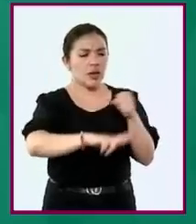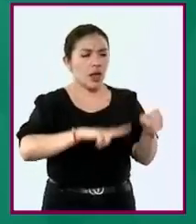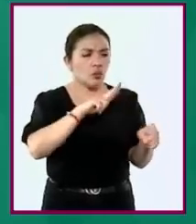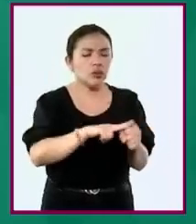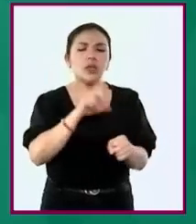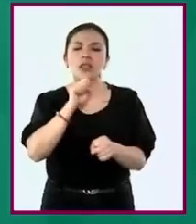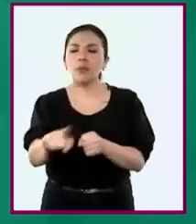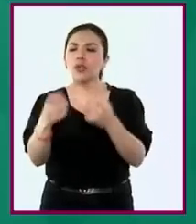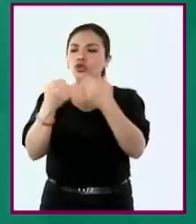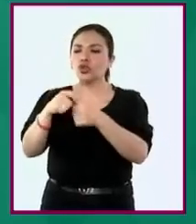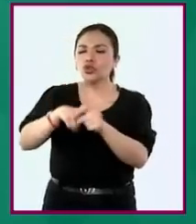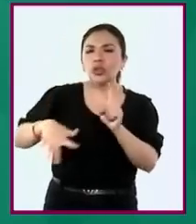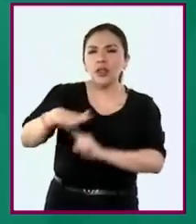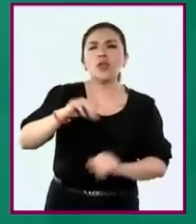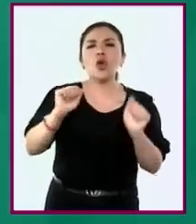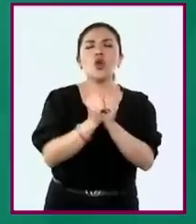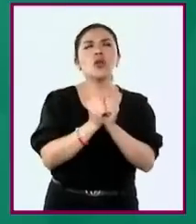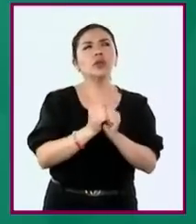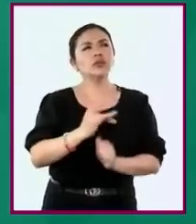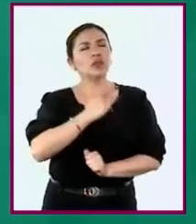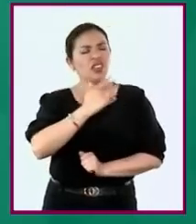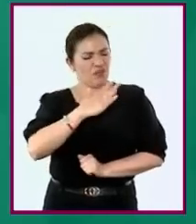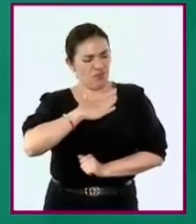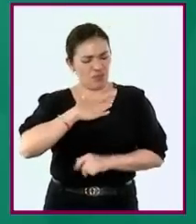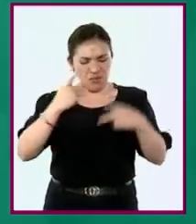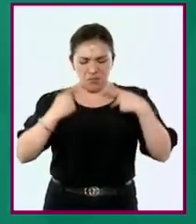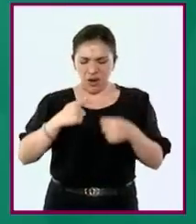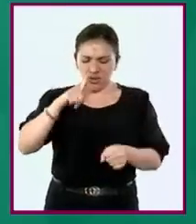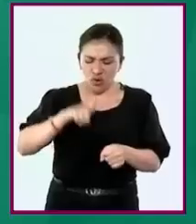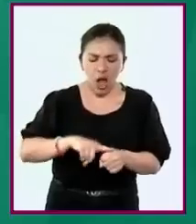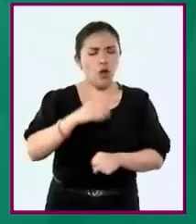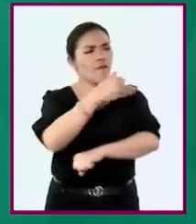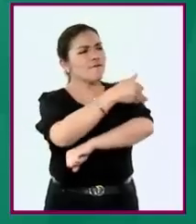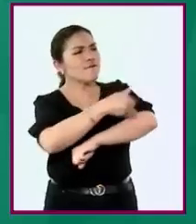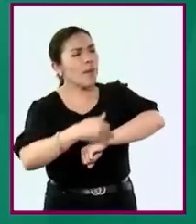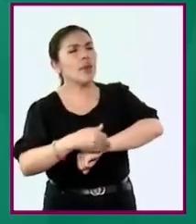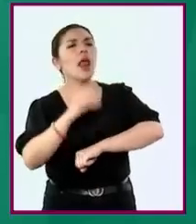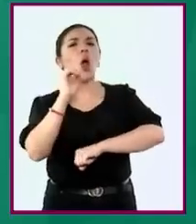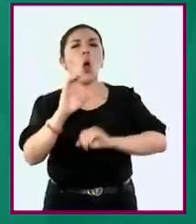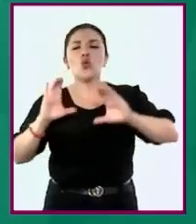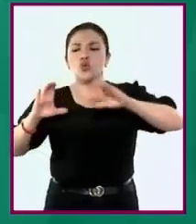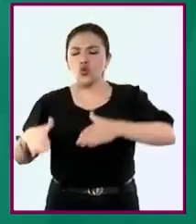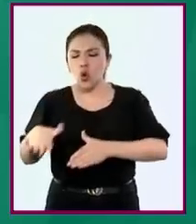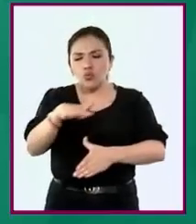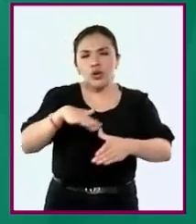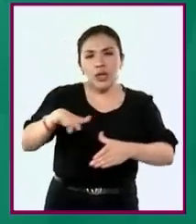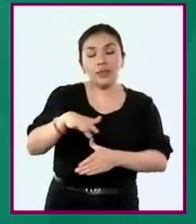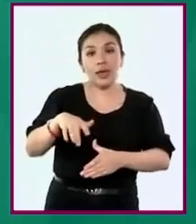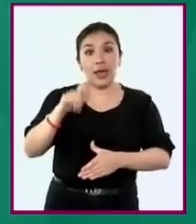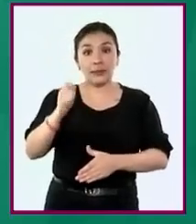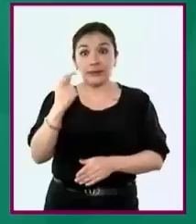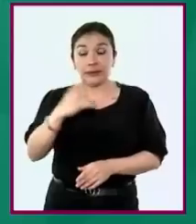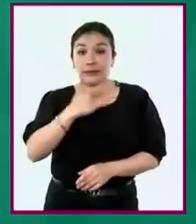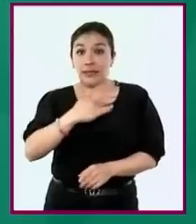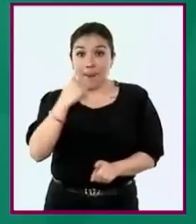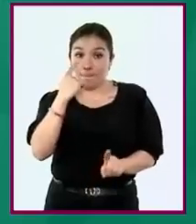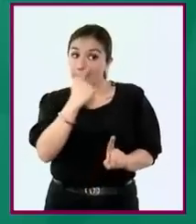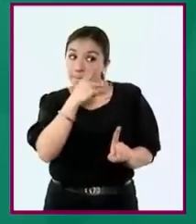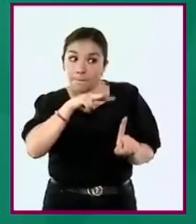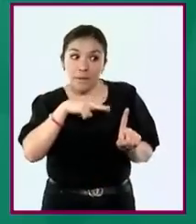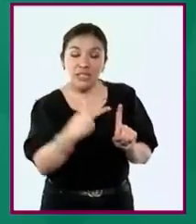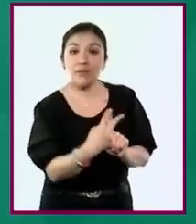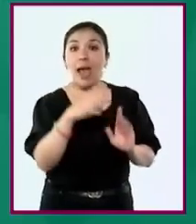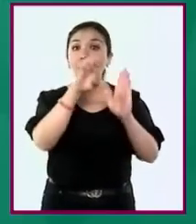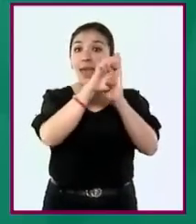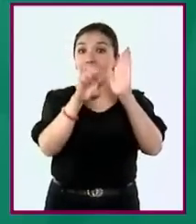a partir de indagar interacciones personales, familiares y comunitarias desde la perspectiva